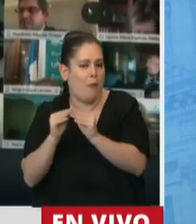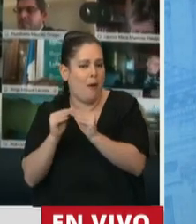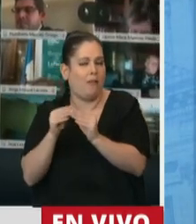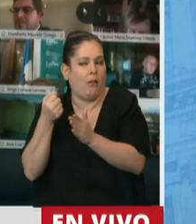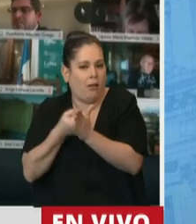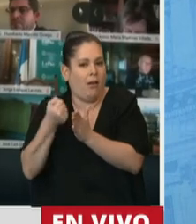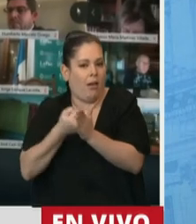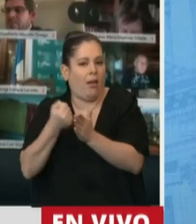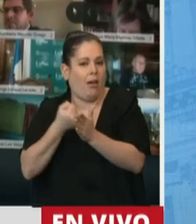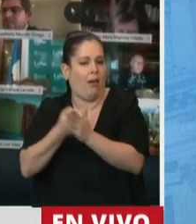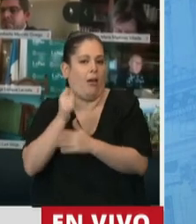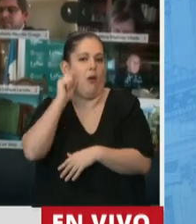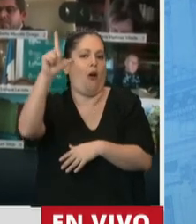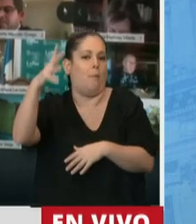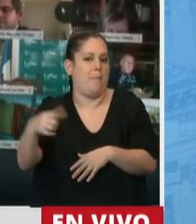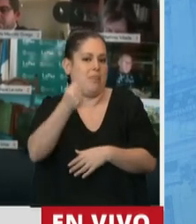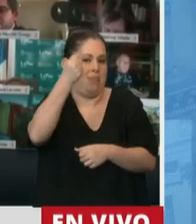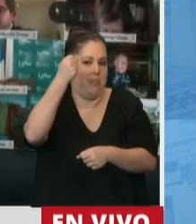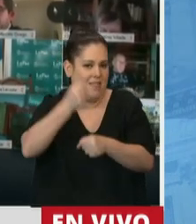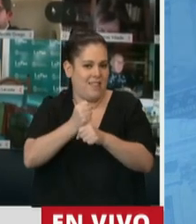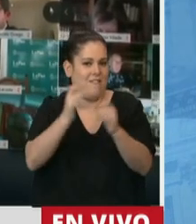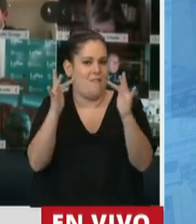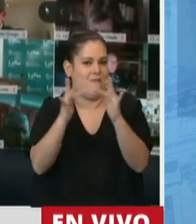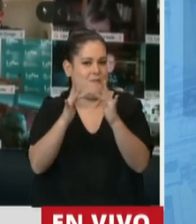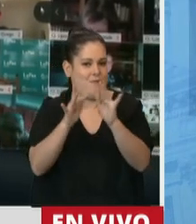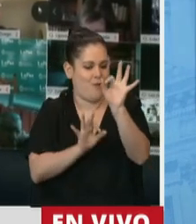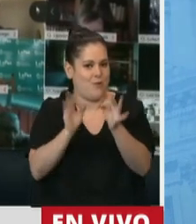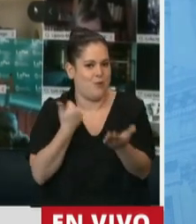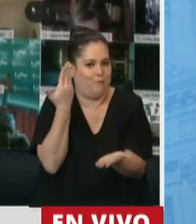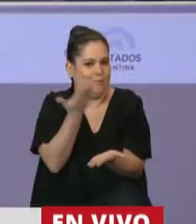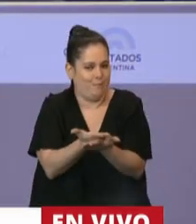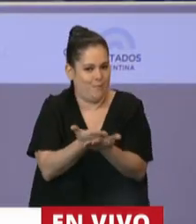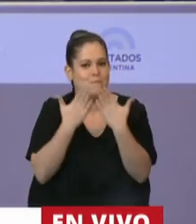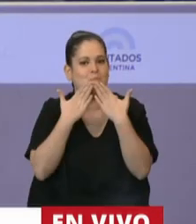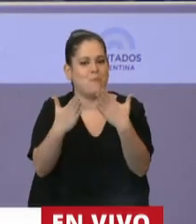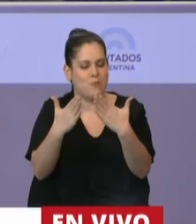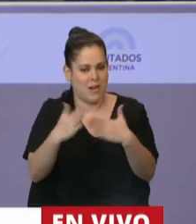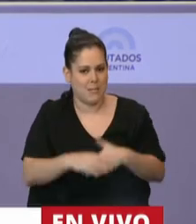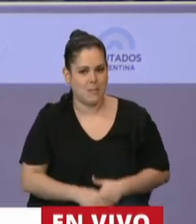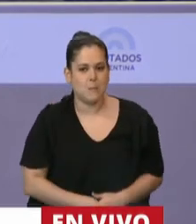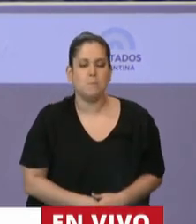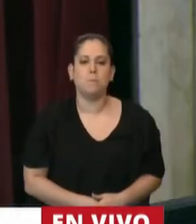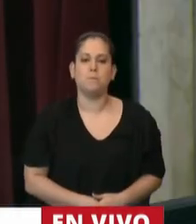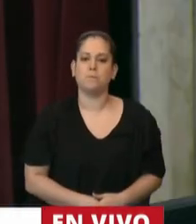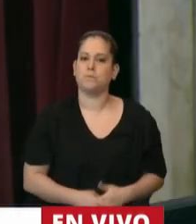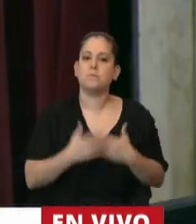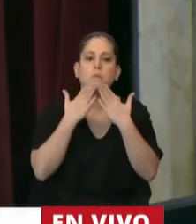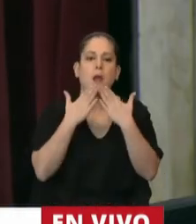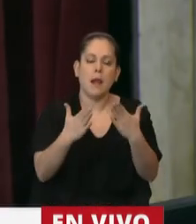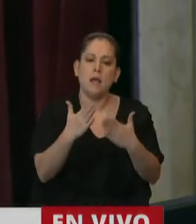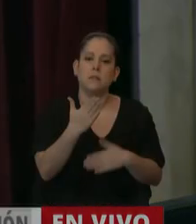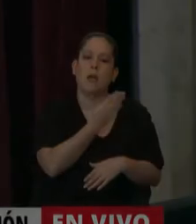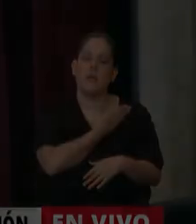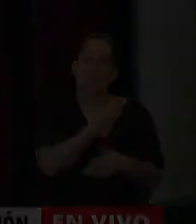para que esto sea posible y le lleve beneficios a los trabajadores y trabajadoras muchas gracias señor presidente gracias diputada